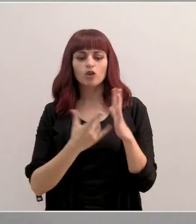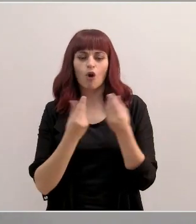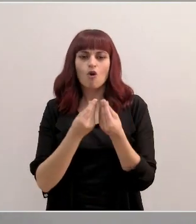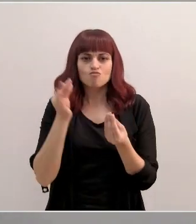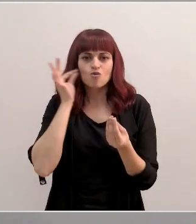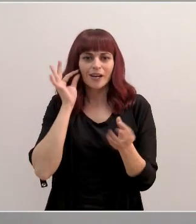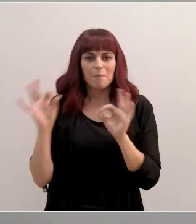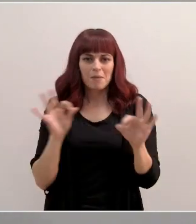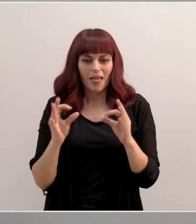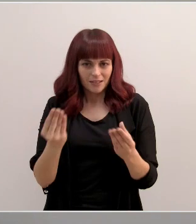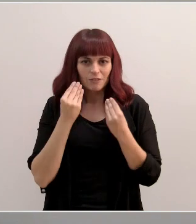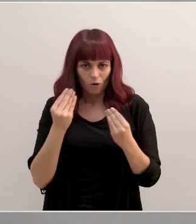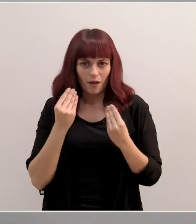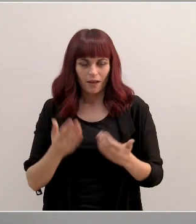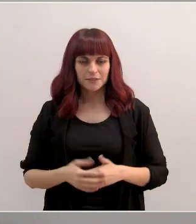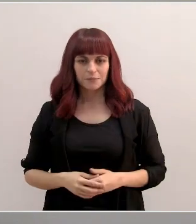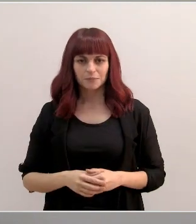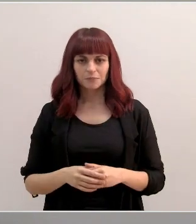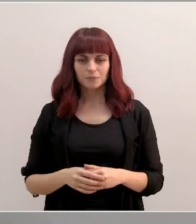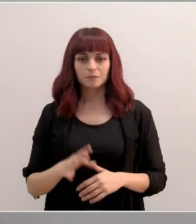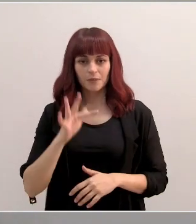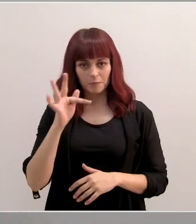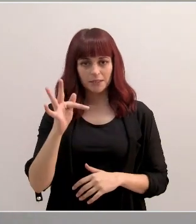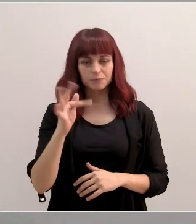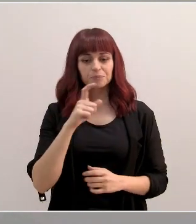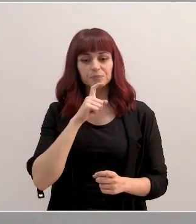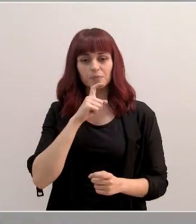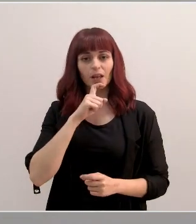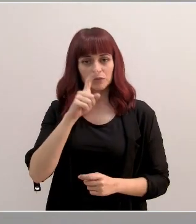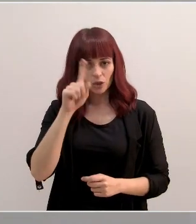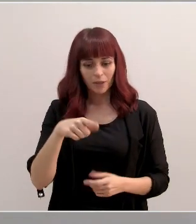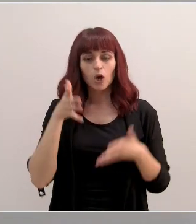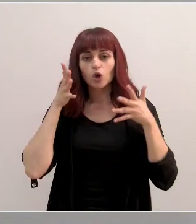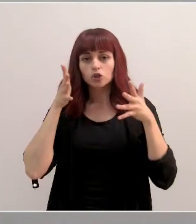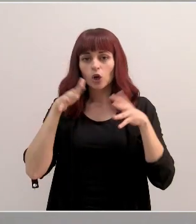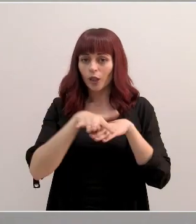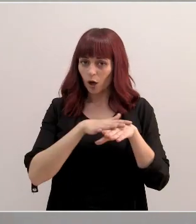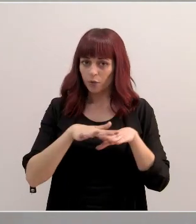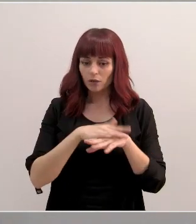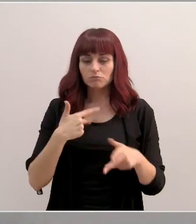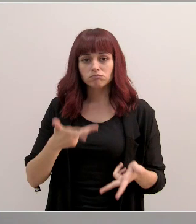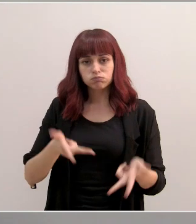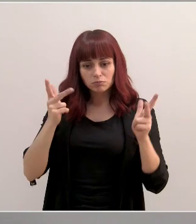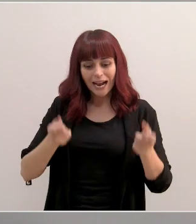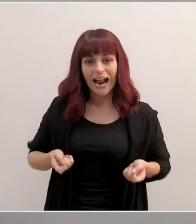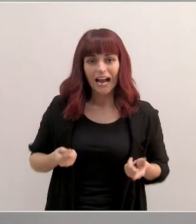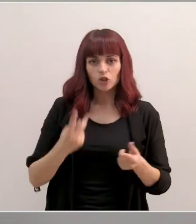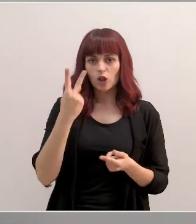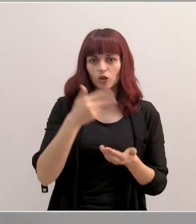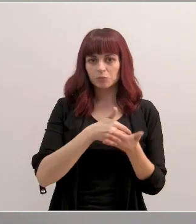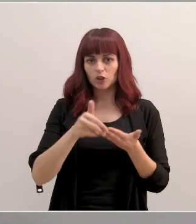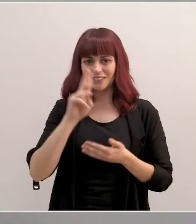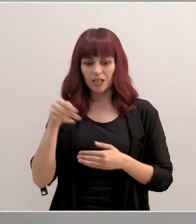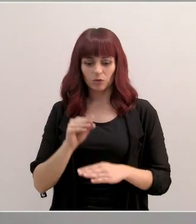preparadas y formadas al frente. Además, les informo también que el Consejo de Gobierno ha autorizado el gasto de dos millones de euros